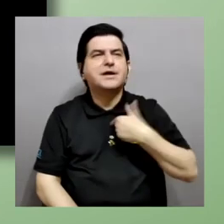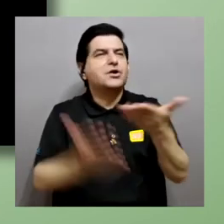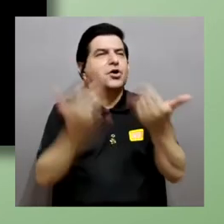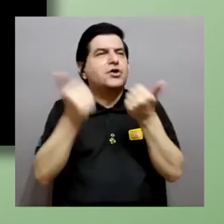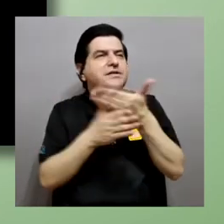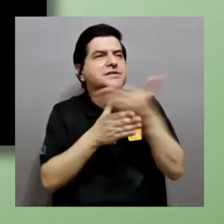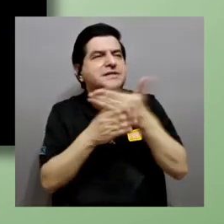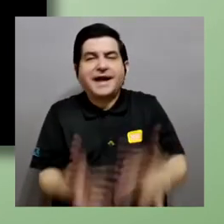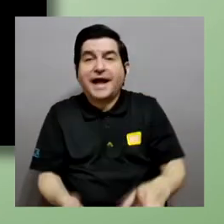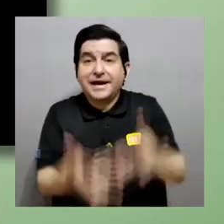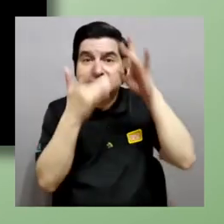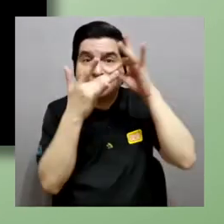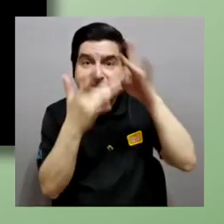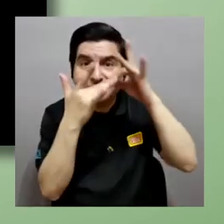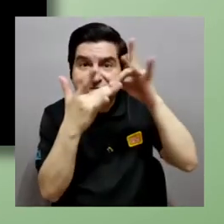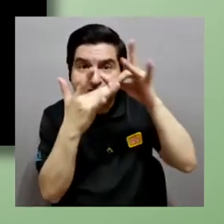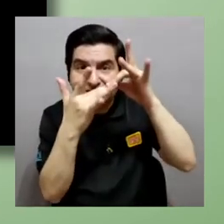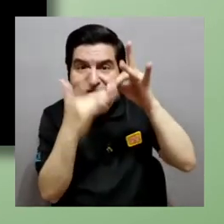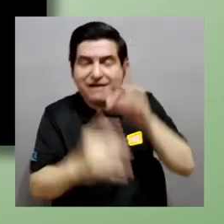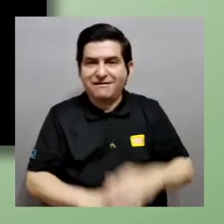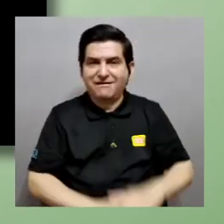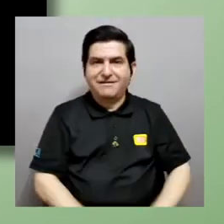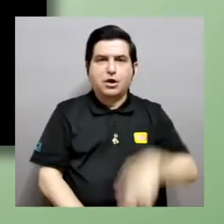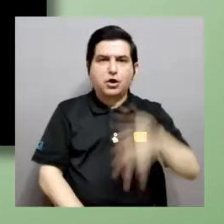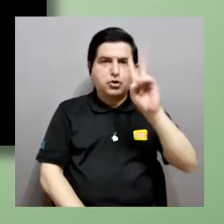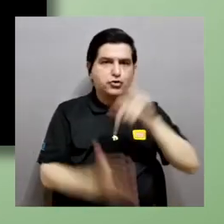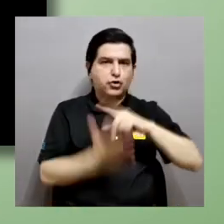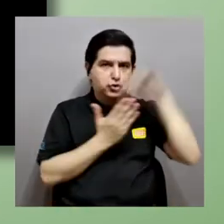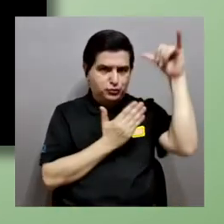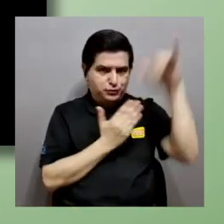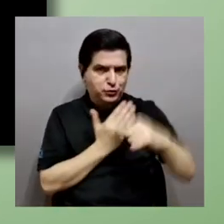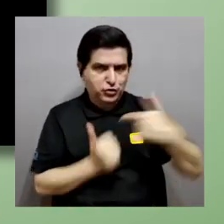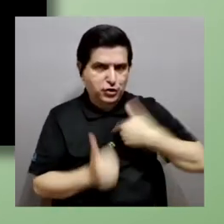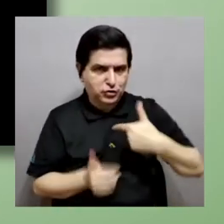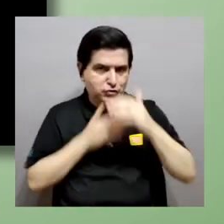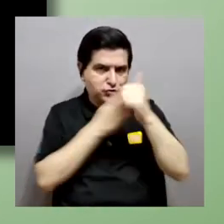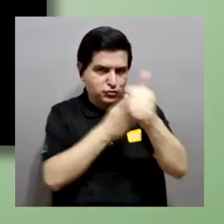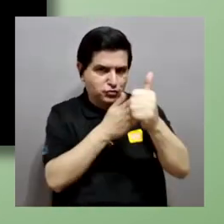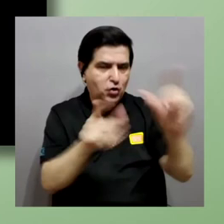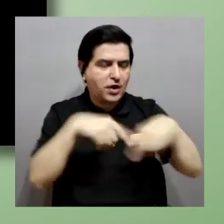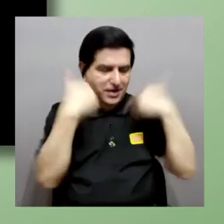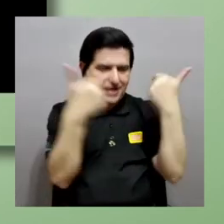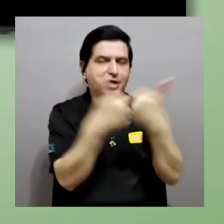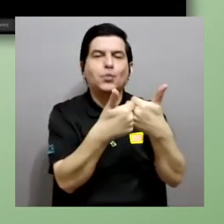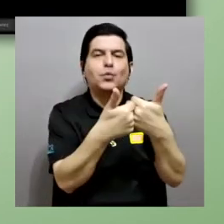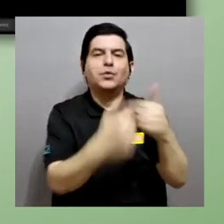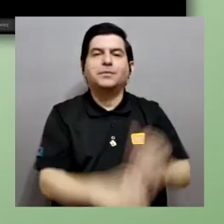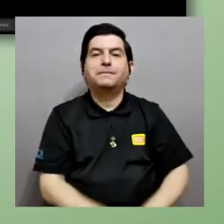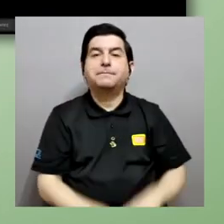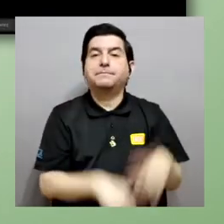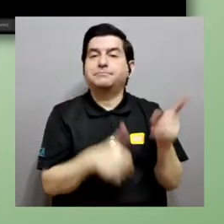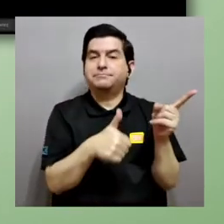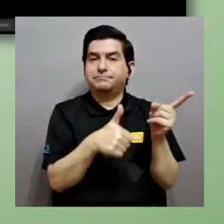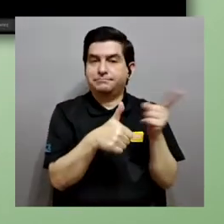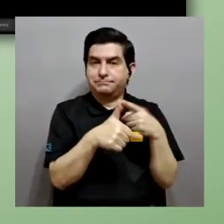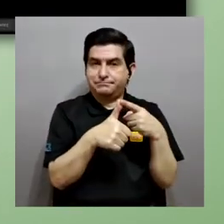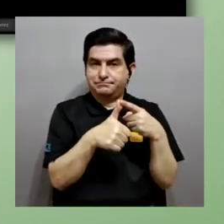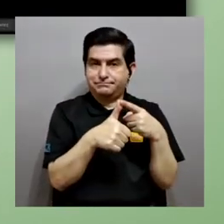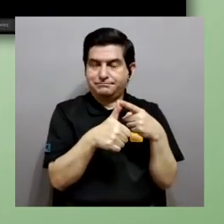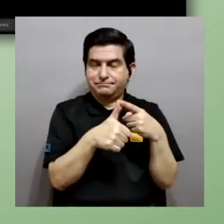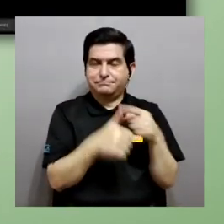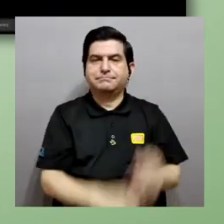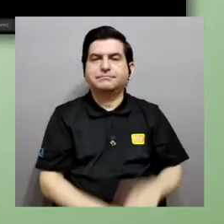quisiera compartir en particular dos proyectos que estoy liderando dentro del grupo el primero